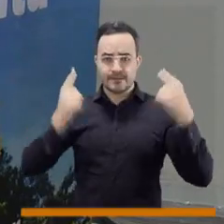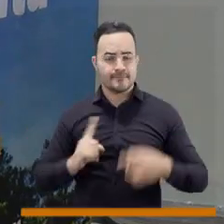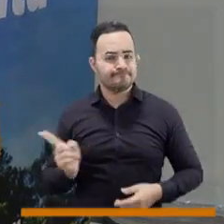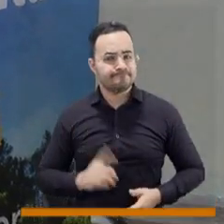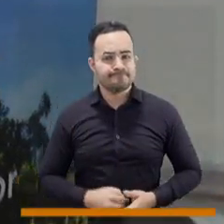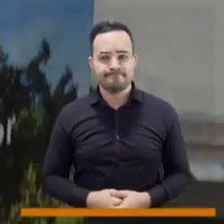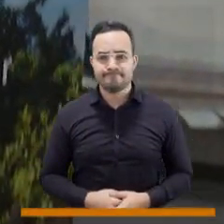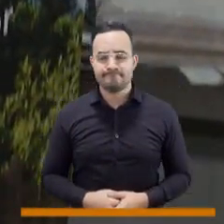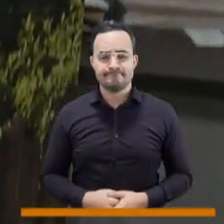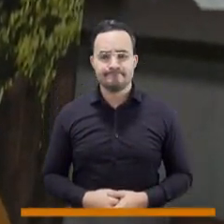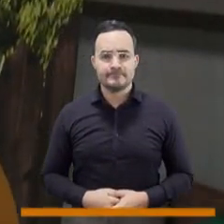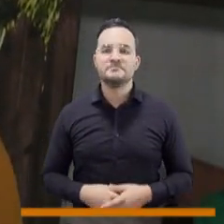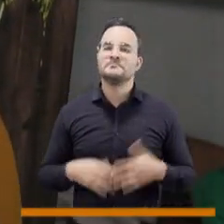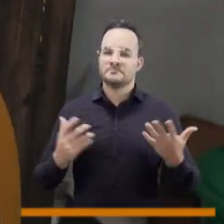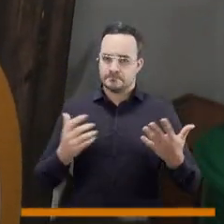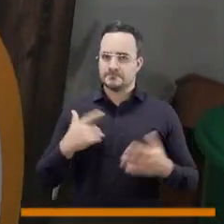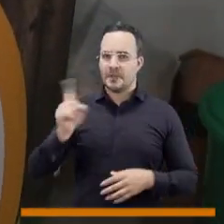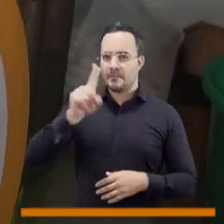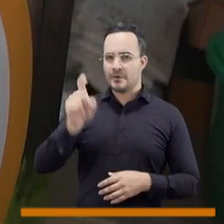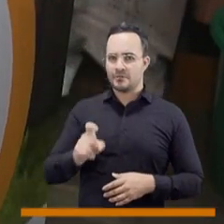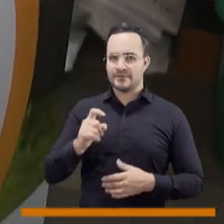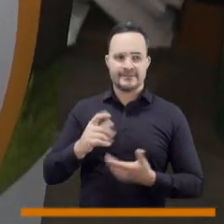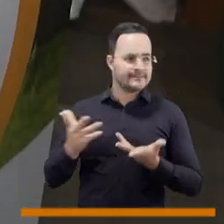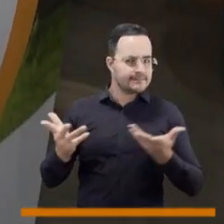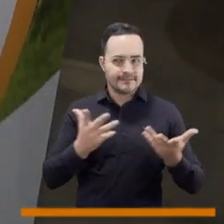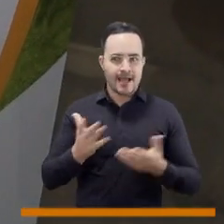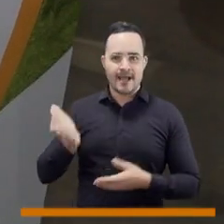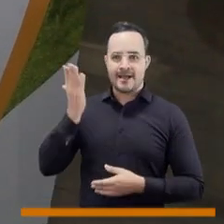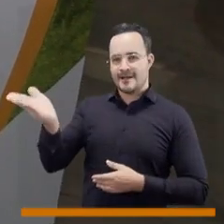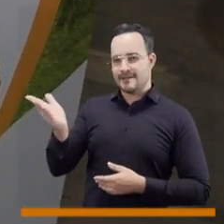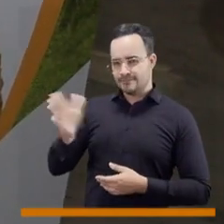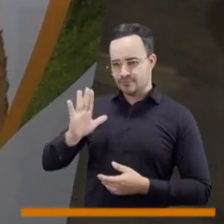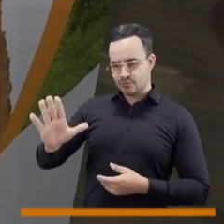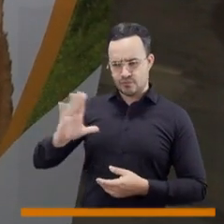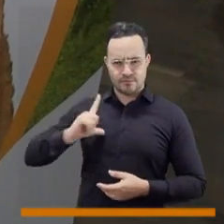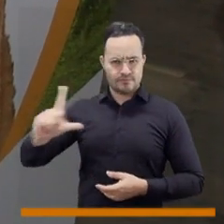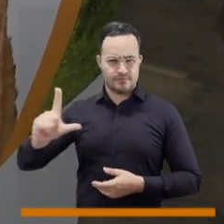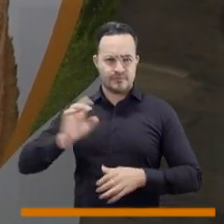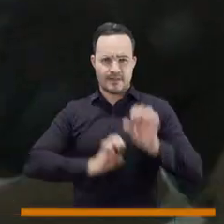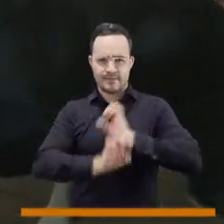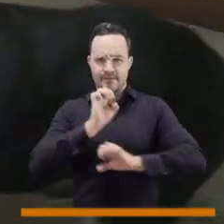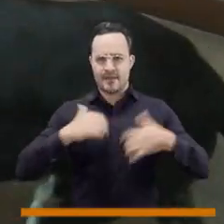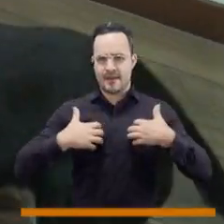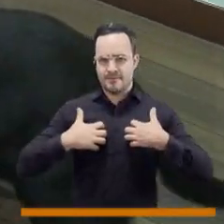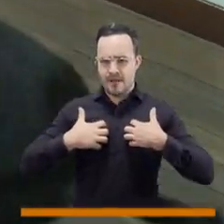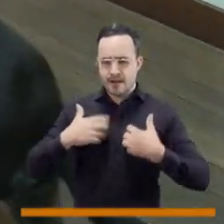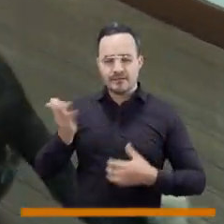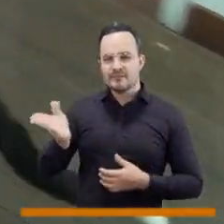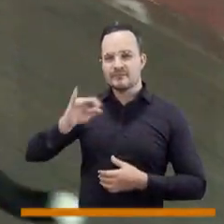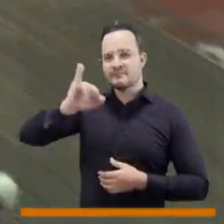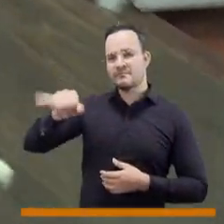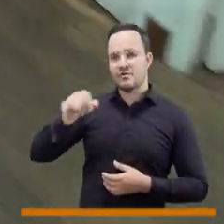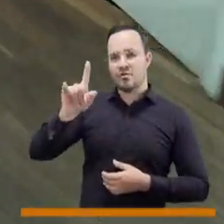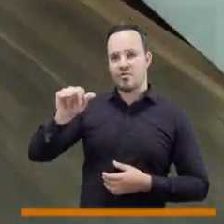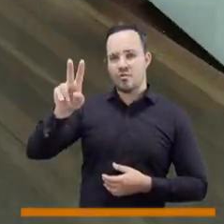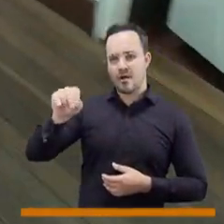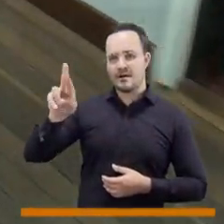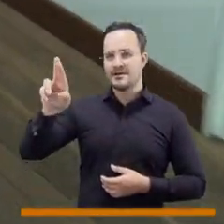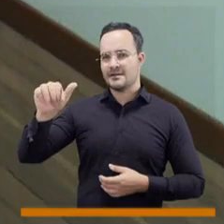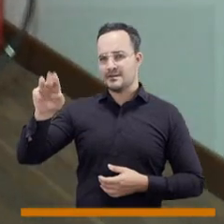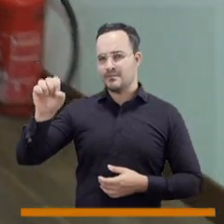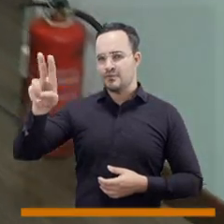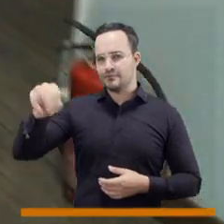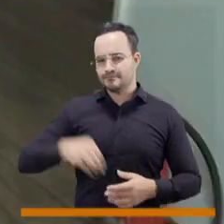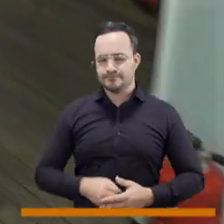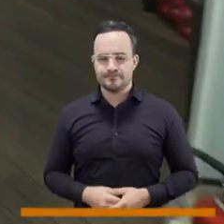desarrollo. Pregunta que le trasladamos al concejal y líder de la bancada animalista en Medellín, Juan Ramón